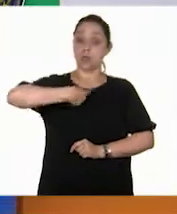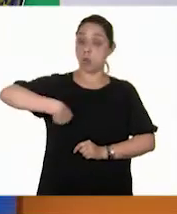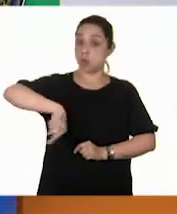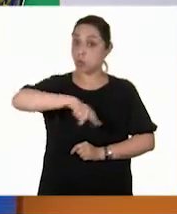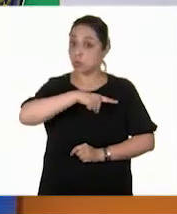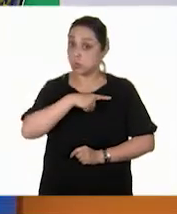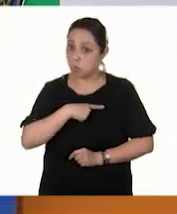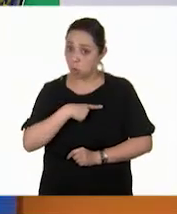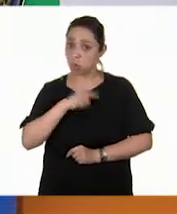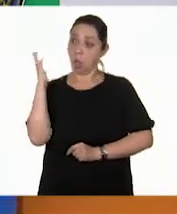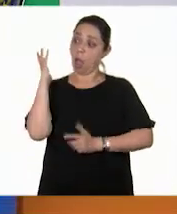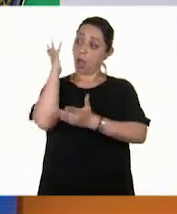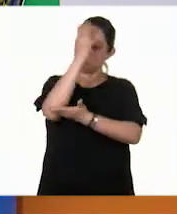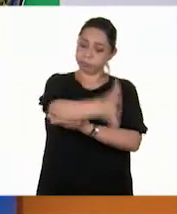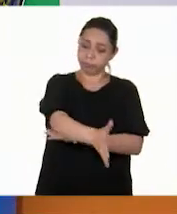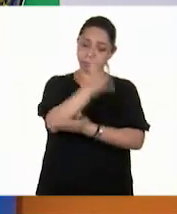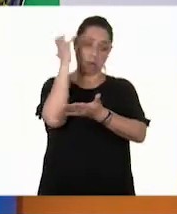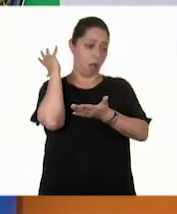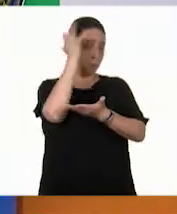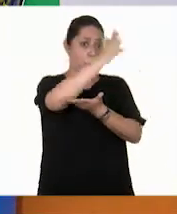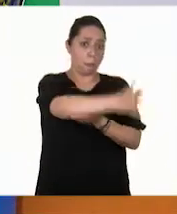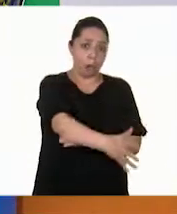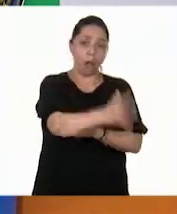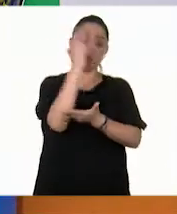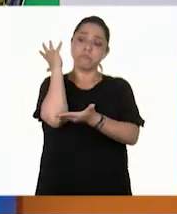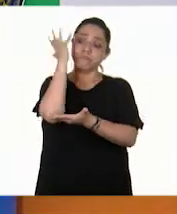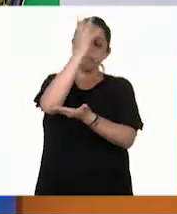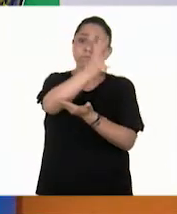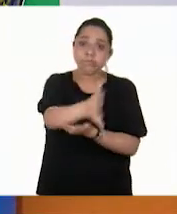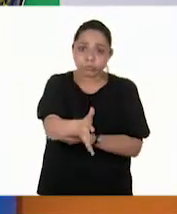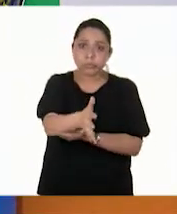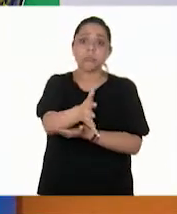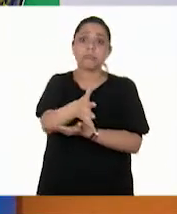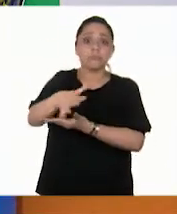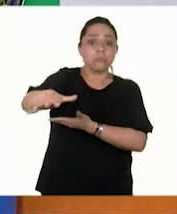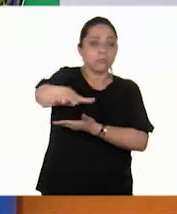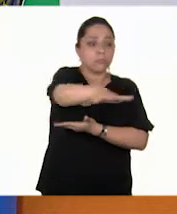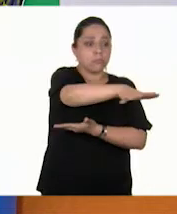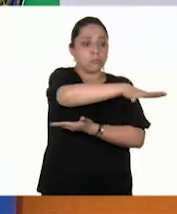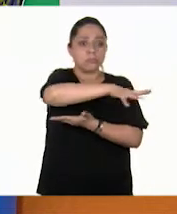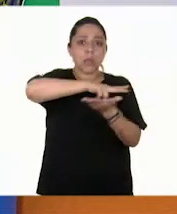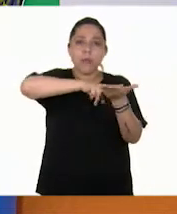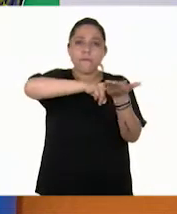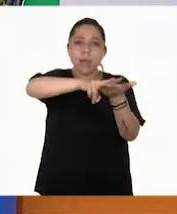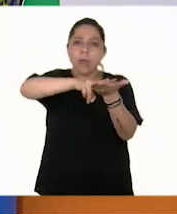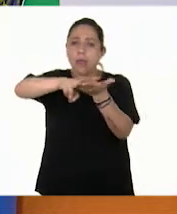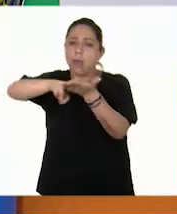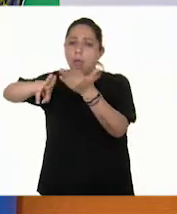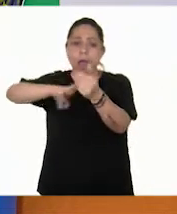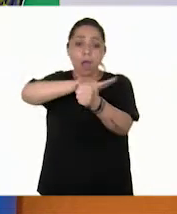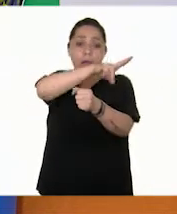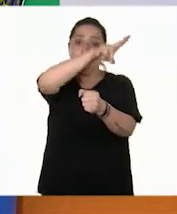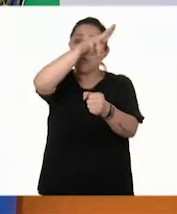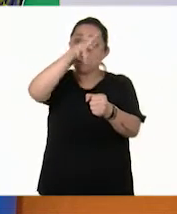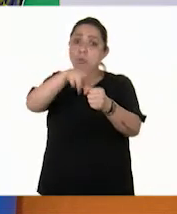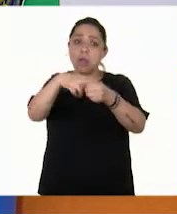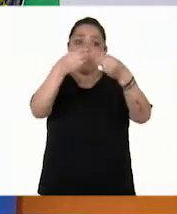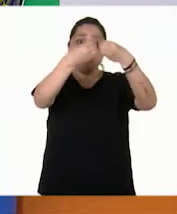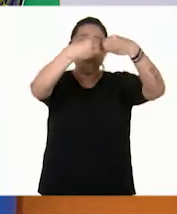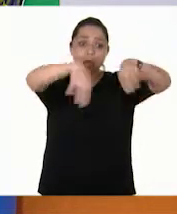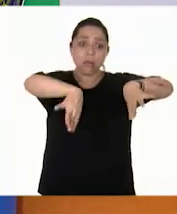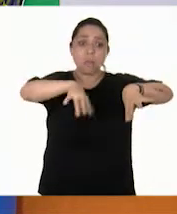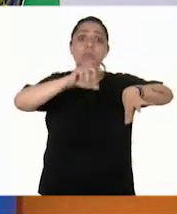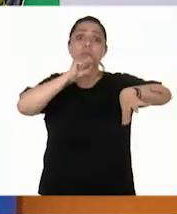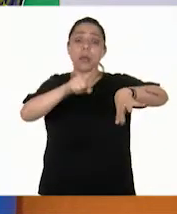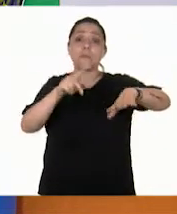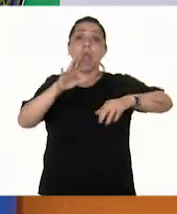talamos árboles, provocamos la pérdida de las áreas verdes y, sobre todo, del hábitat de los animales.